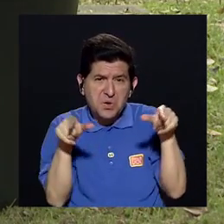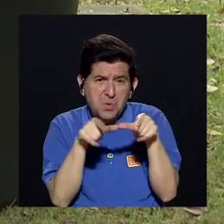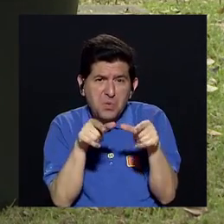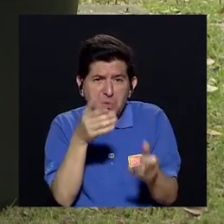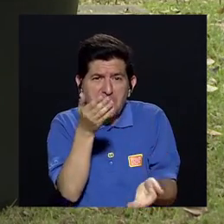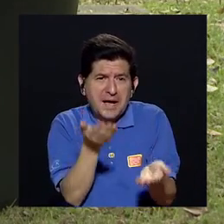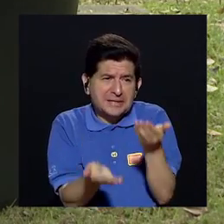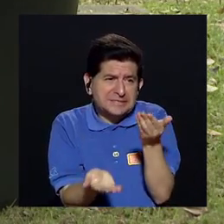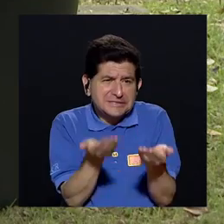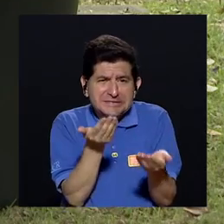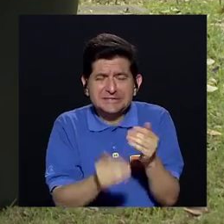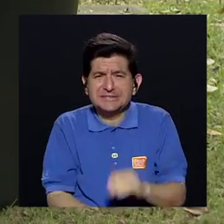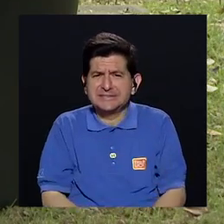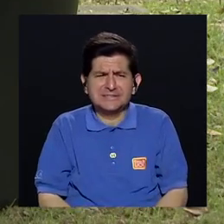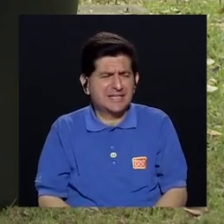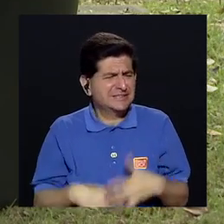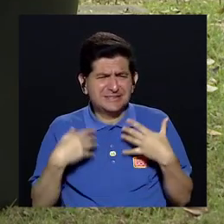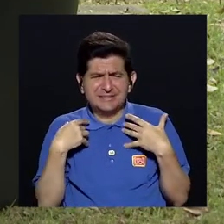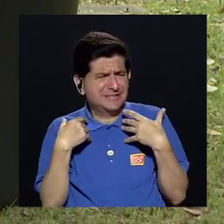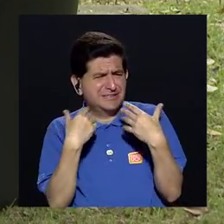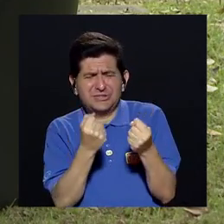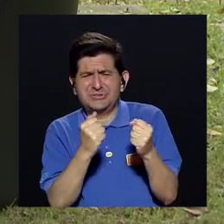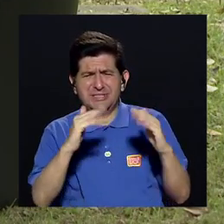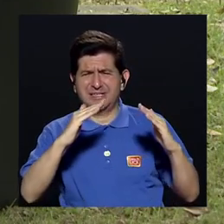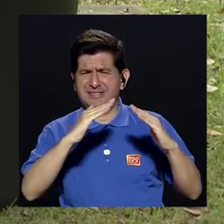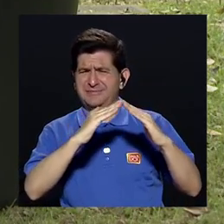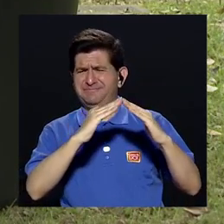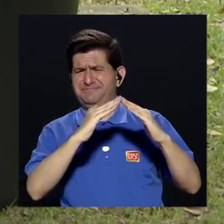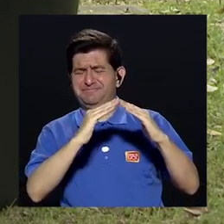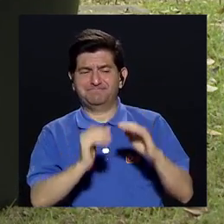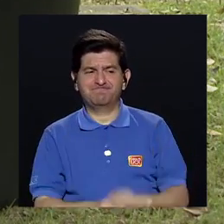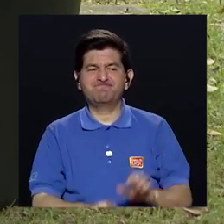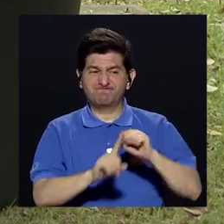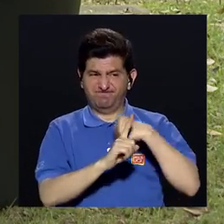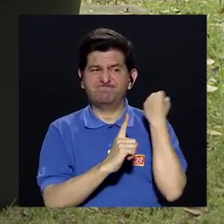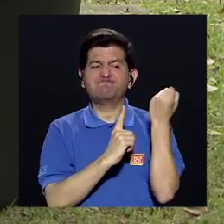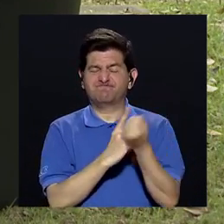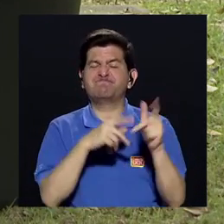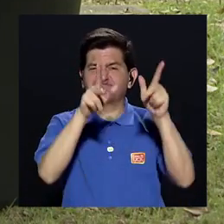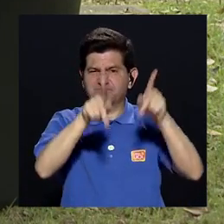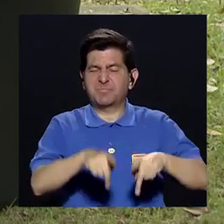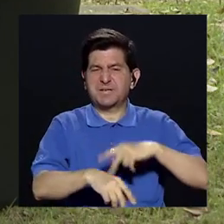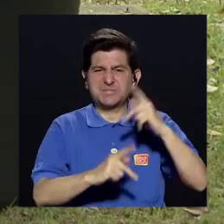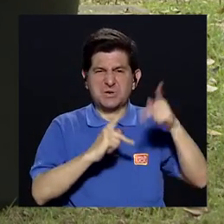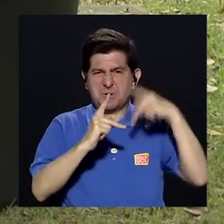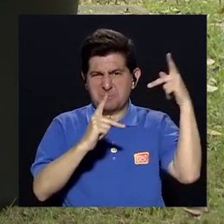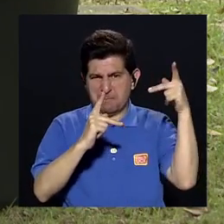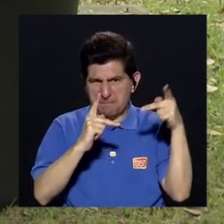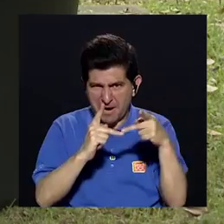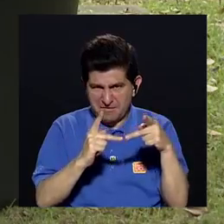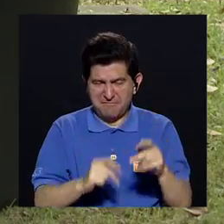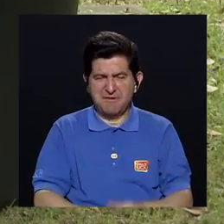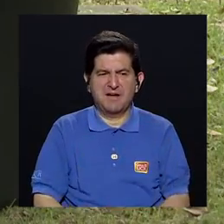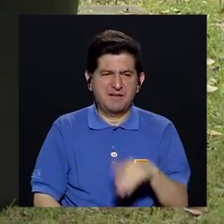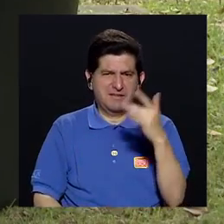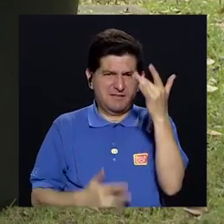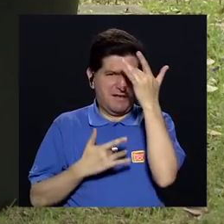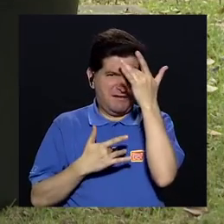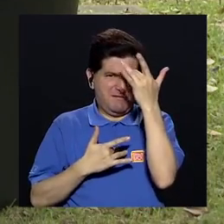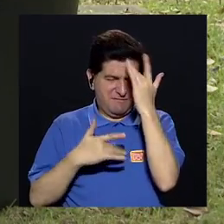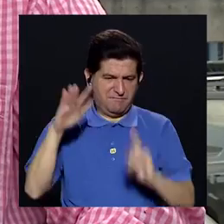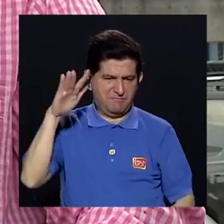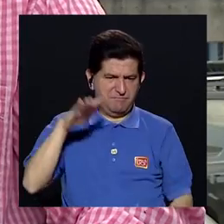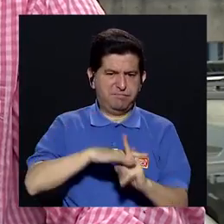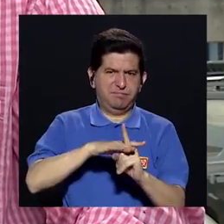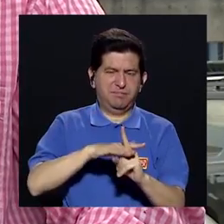no muy salubres En esas condiciones la persona perfectamente adquiere la enfermedad